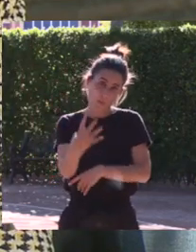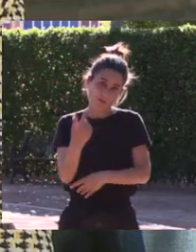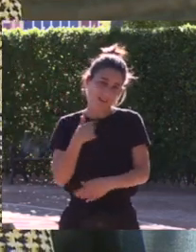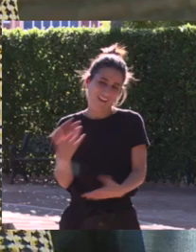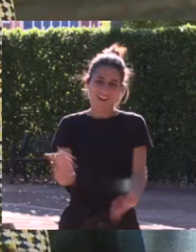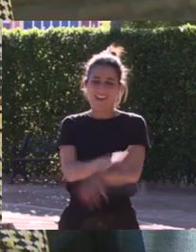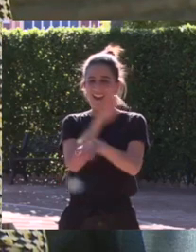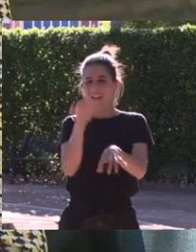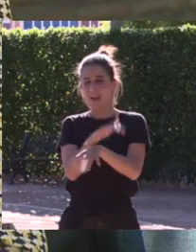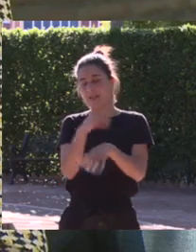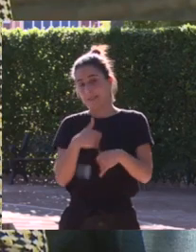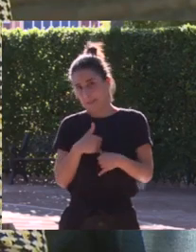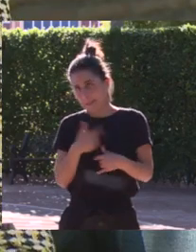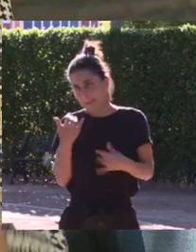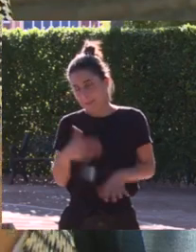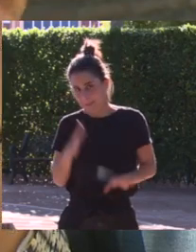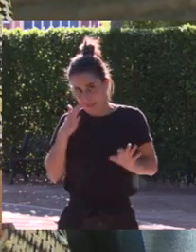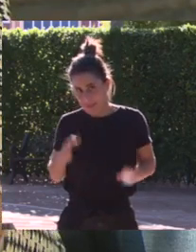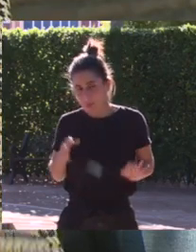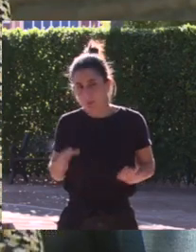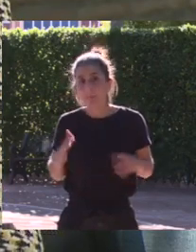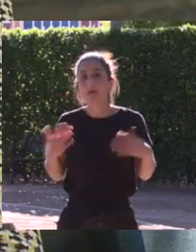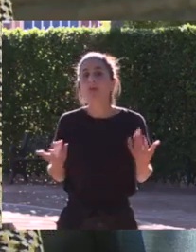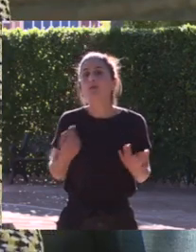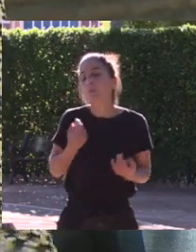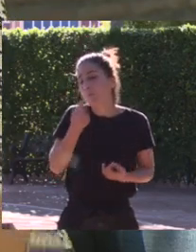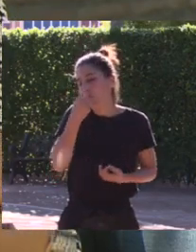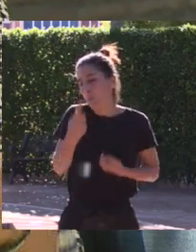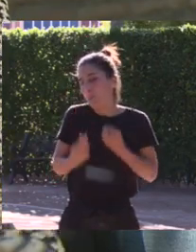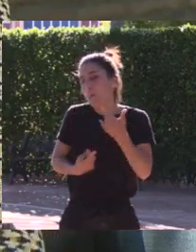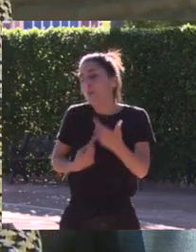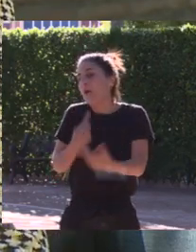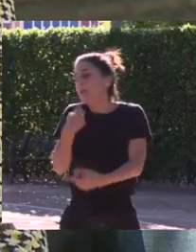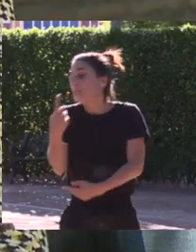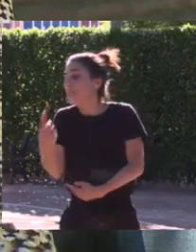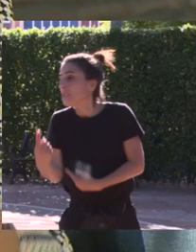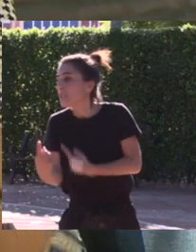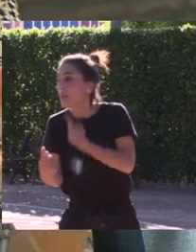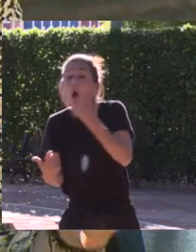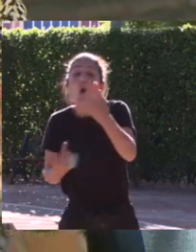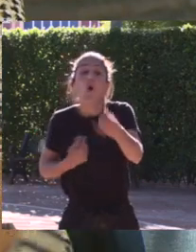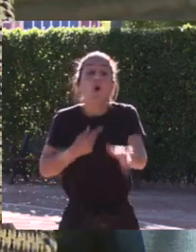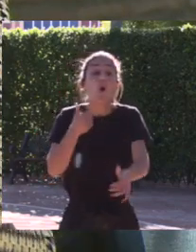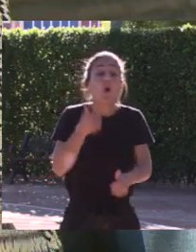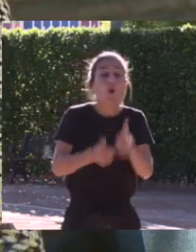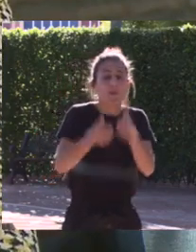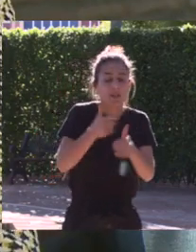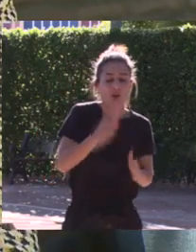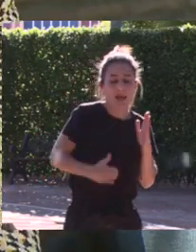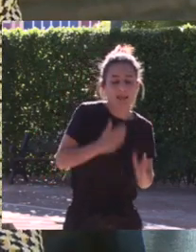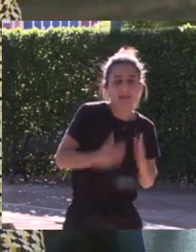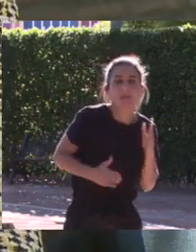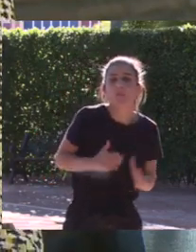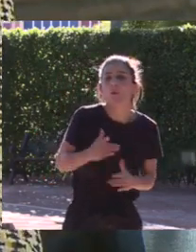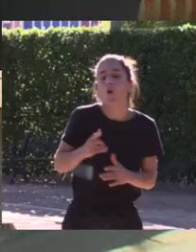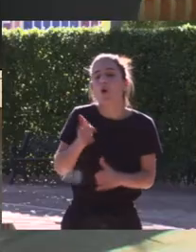tenido pero sí cuando yo iba dejando caer pildoritas o competía en atletismo en baloncesto en el colegio estas cosas